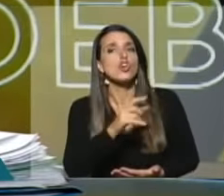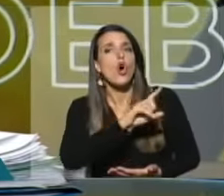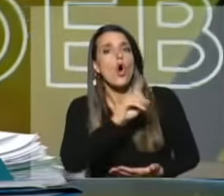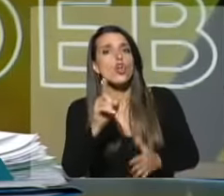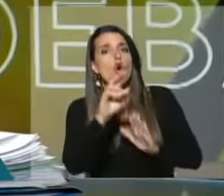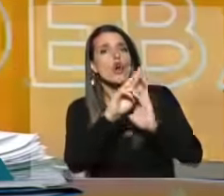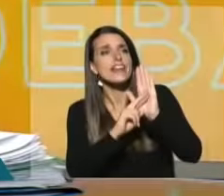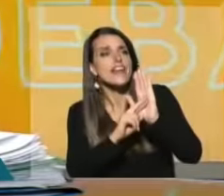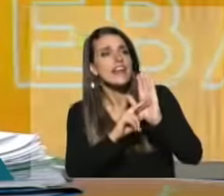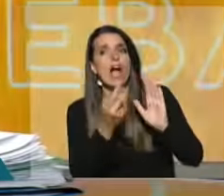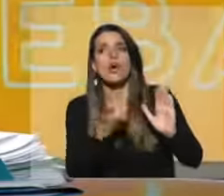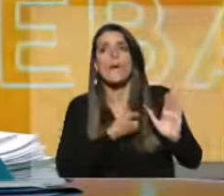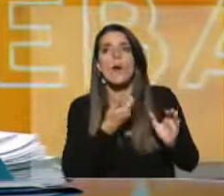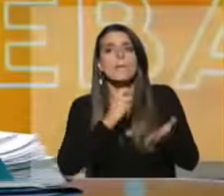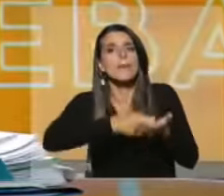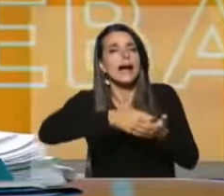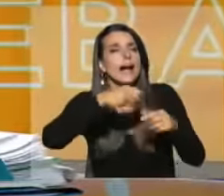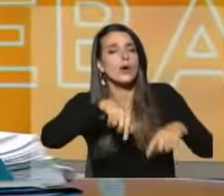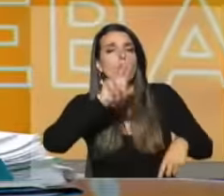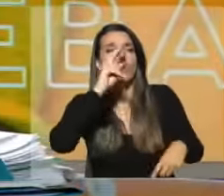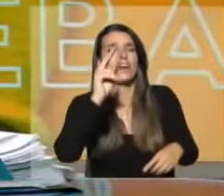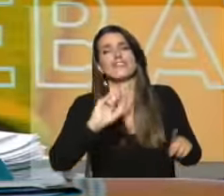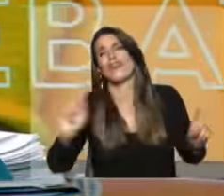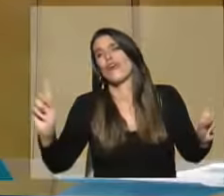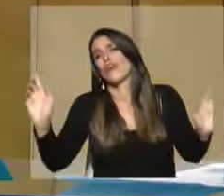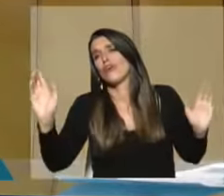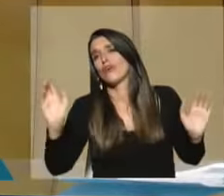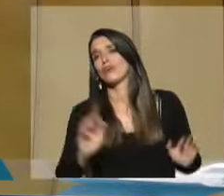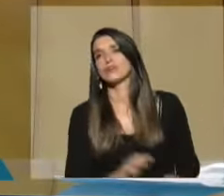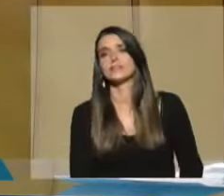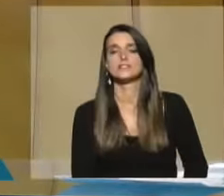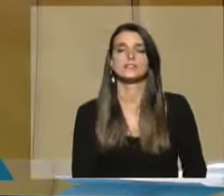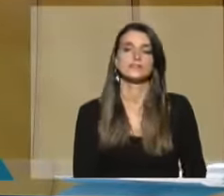ponía regla fiscal en Uruguay? No. Gracias.